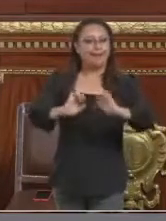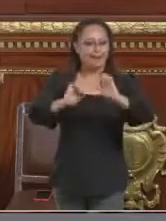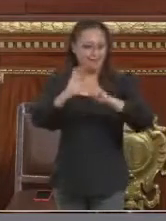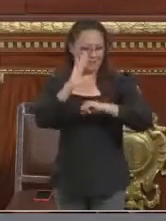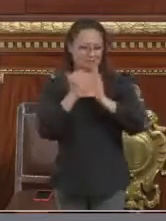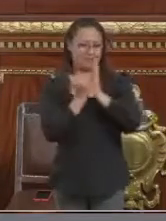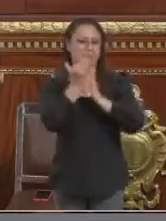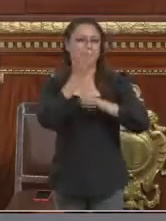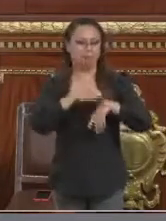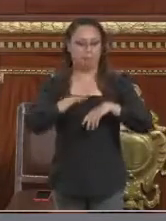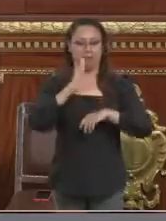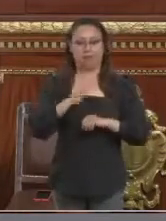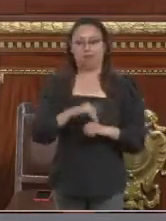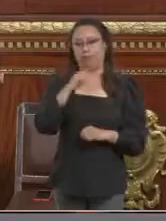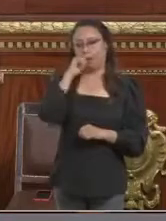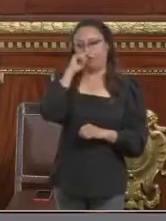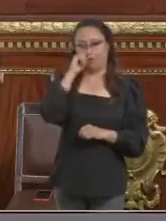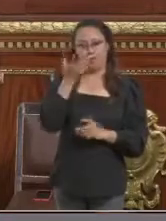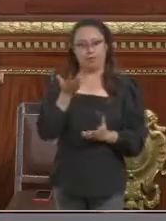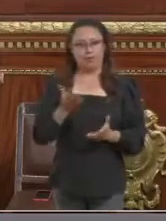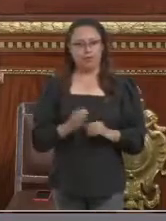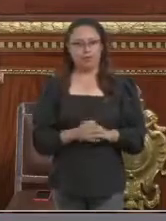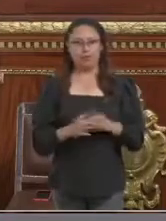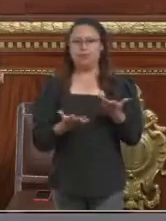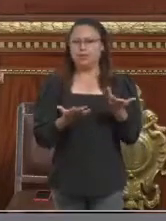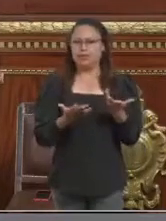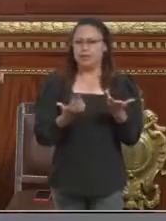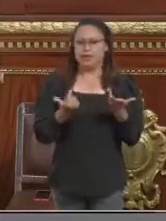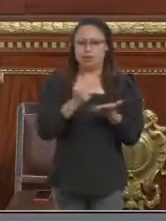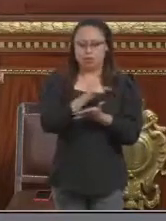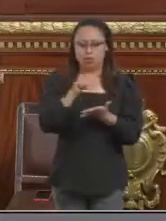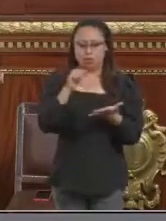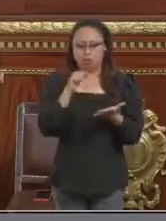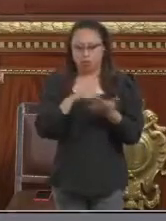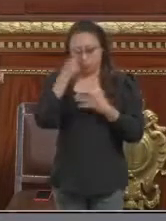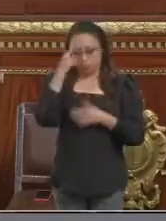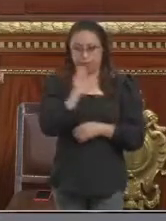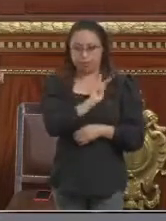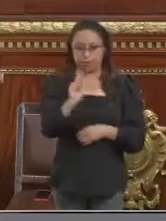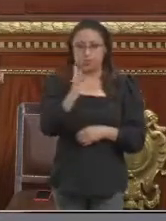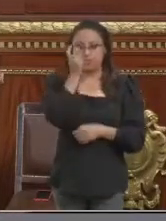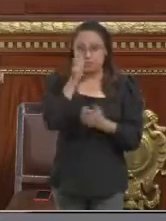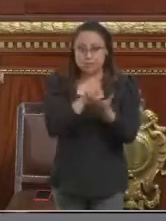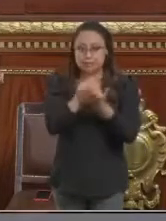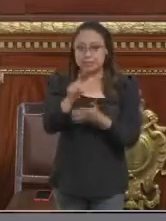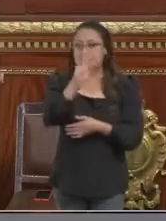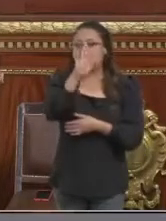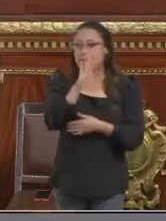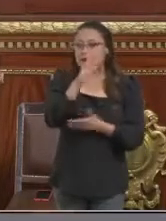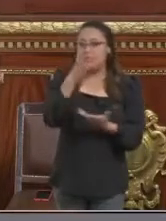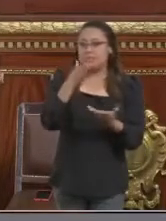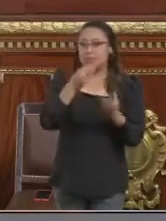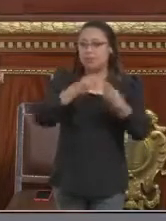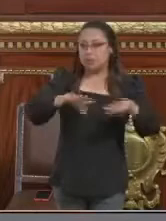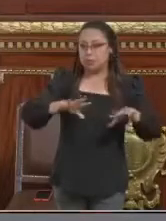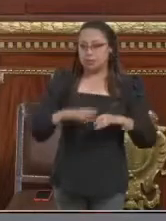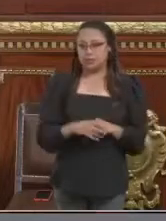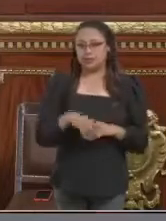como si de alguna manera perder el derecho al espacio público, fuera subir de clase social.